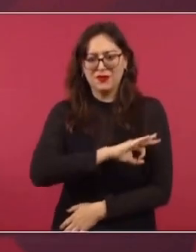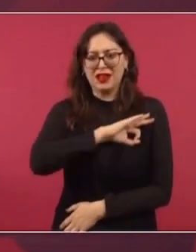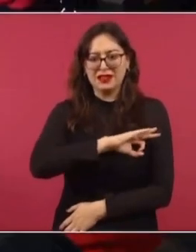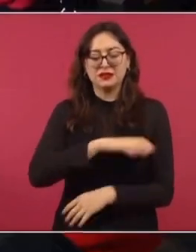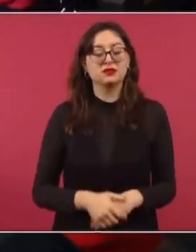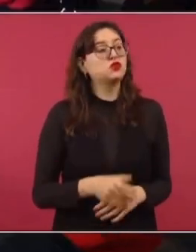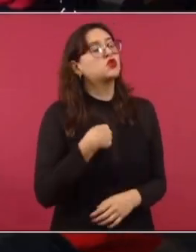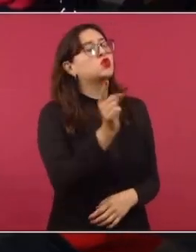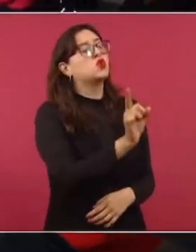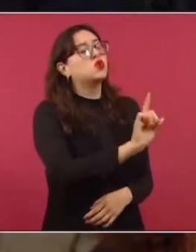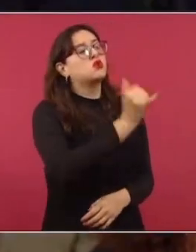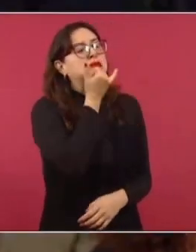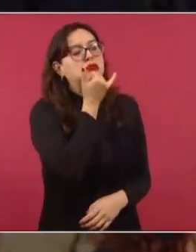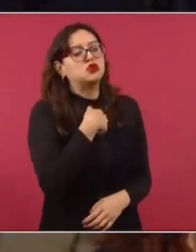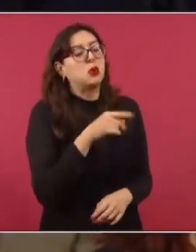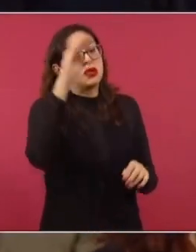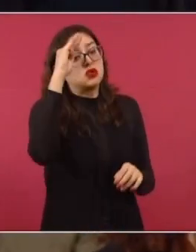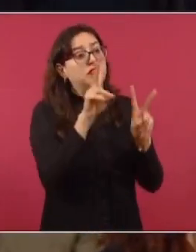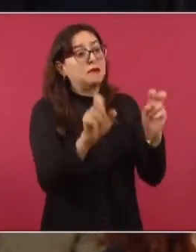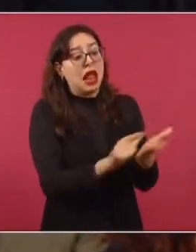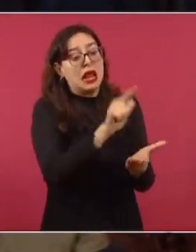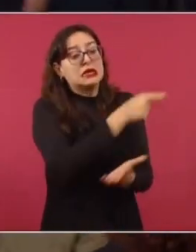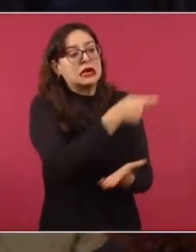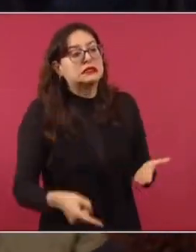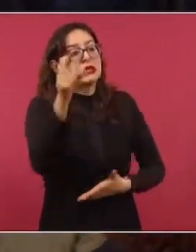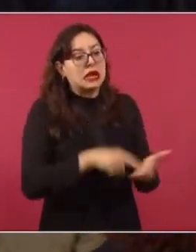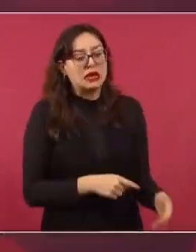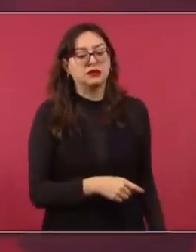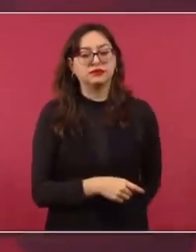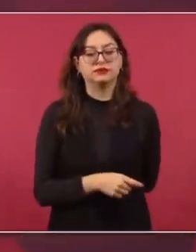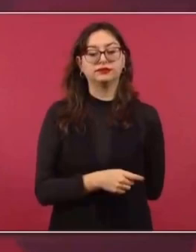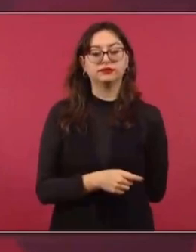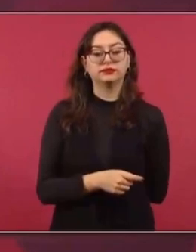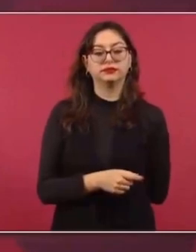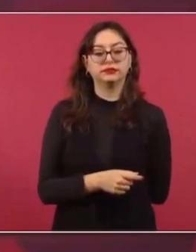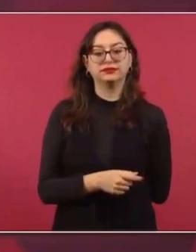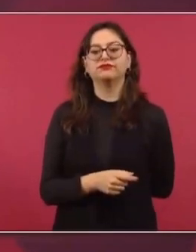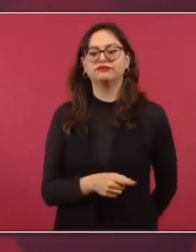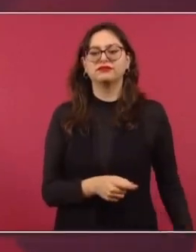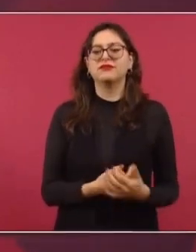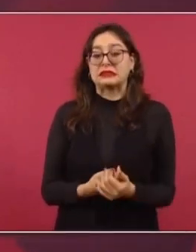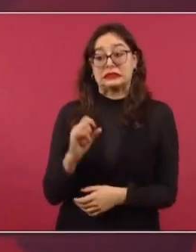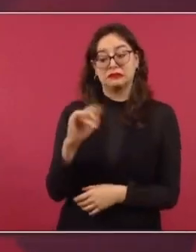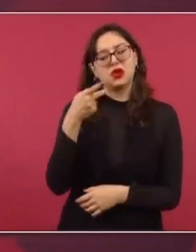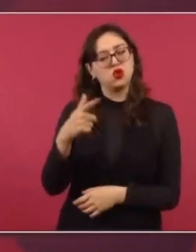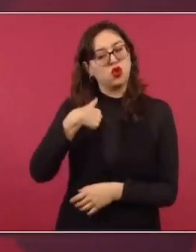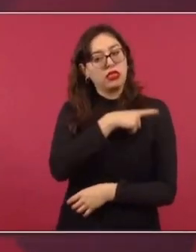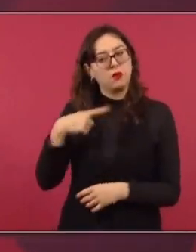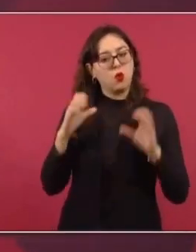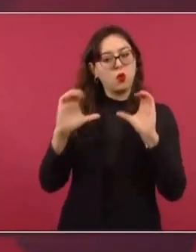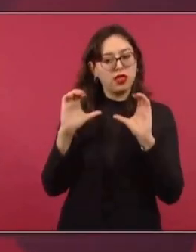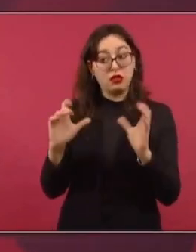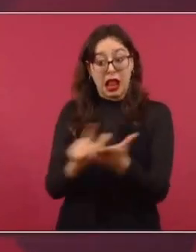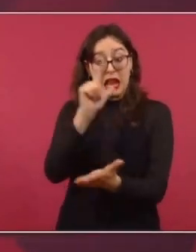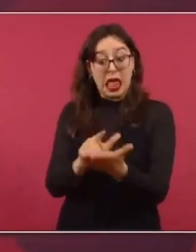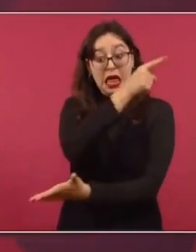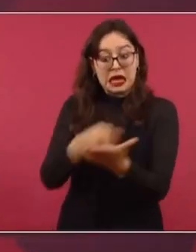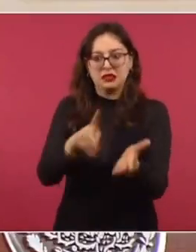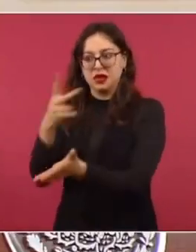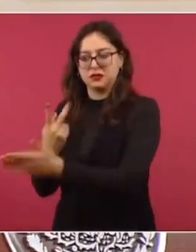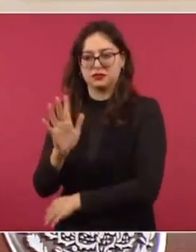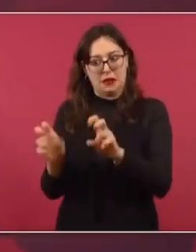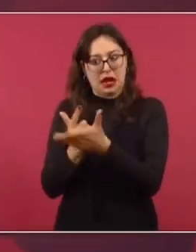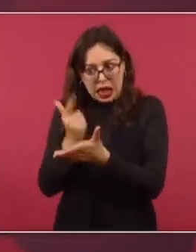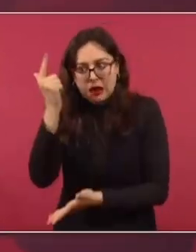Me refería al poder de Beto, presidente, no a la intervención en el poder judicial. pero lo voy a usar para cosas que considere más importantes. ¿Por qué? Si no, se me viene la